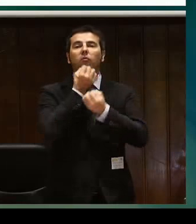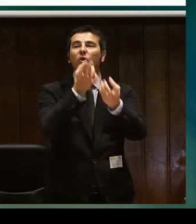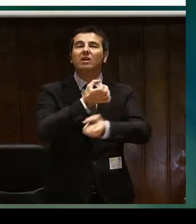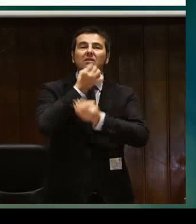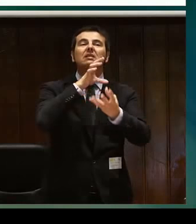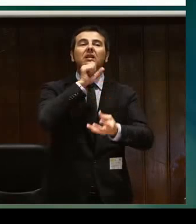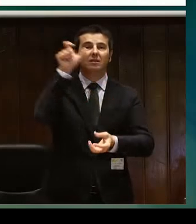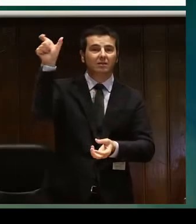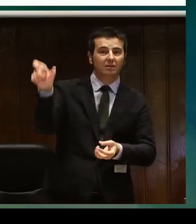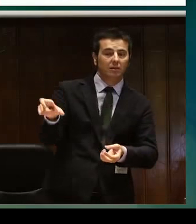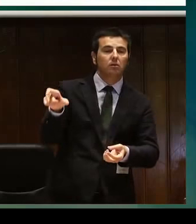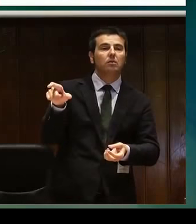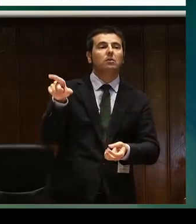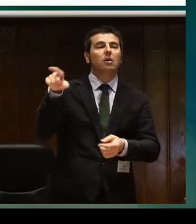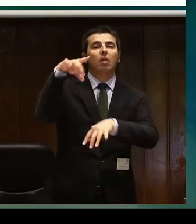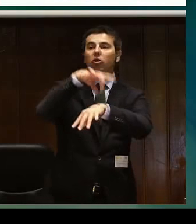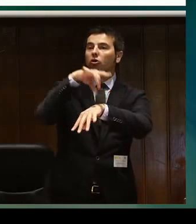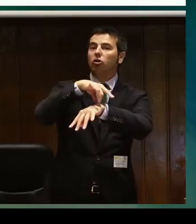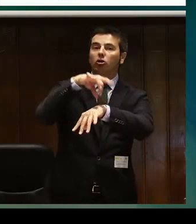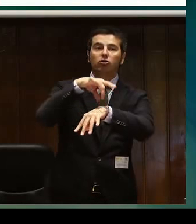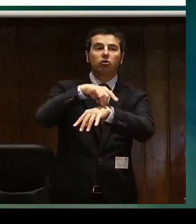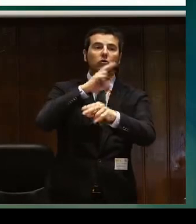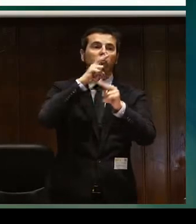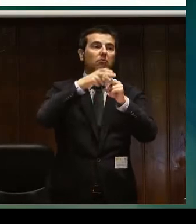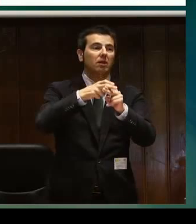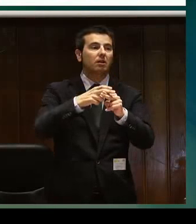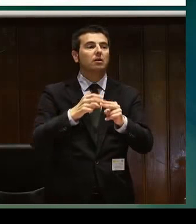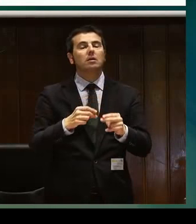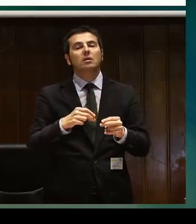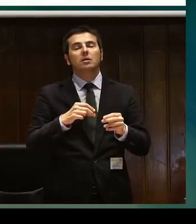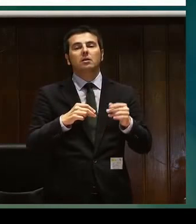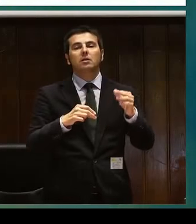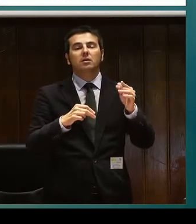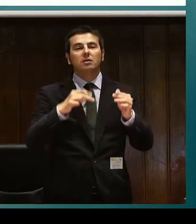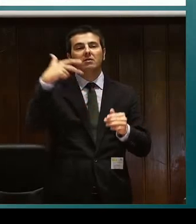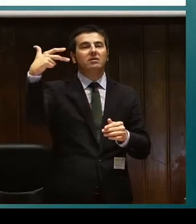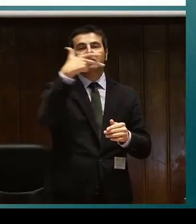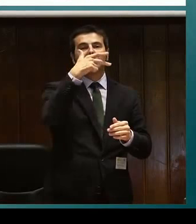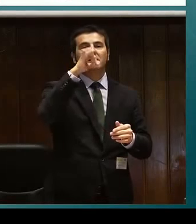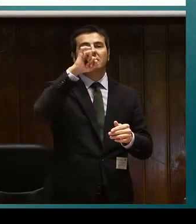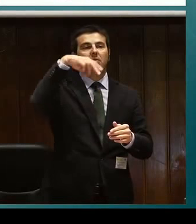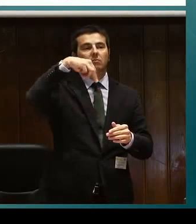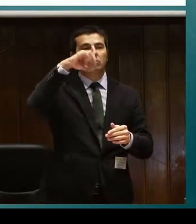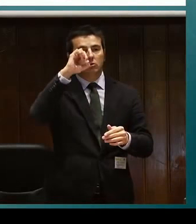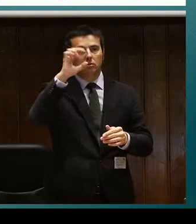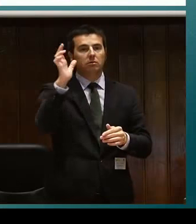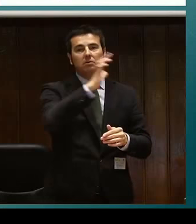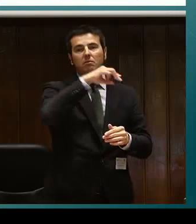las 100.000 personas sordociegas. La fuente de este dato